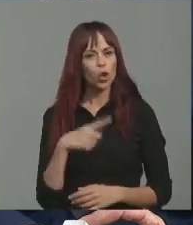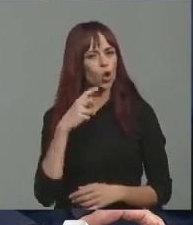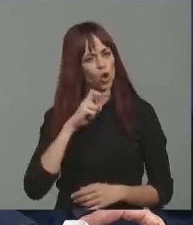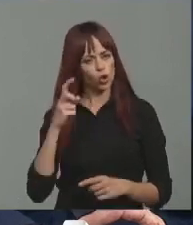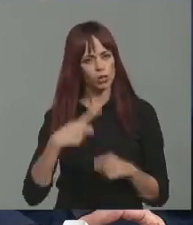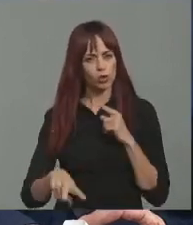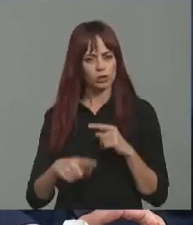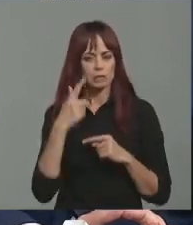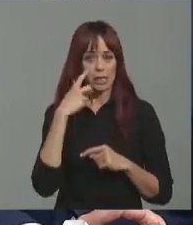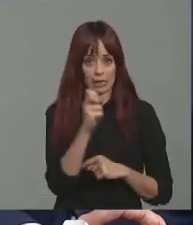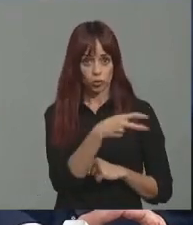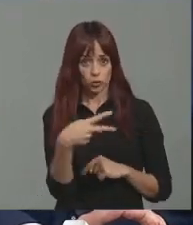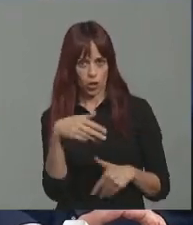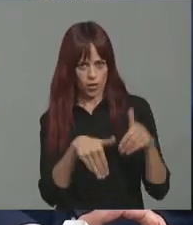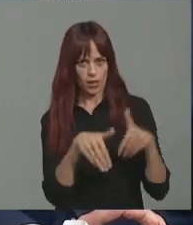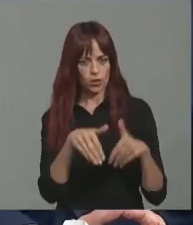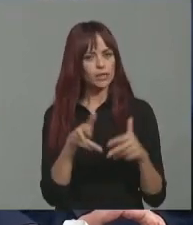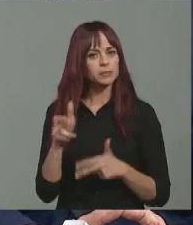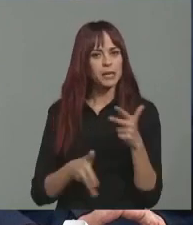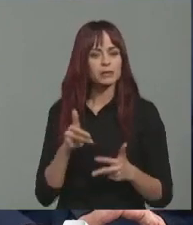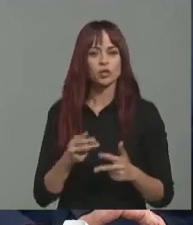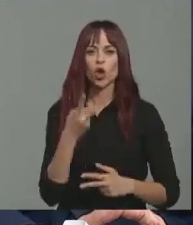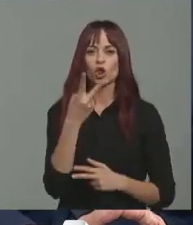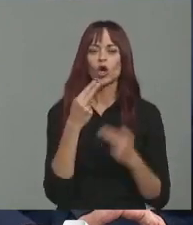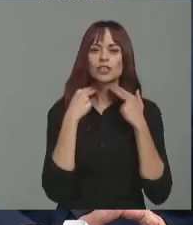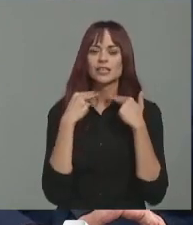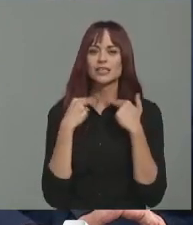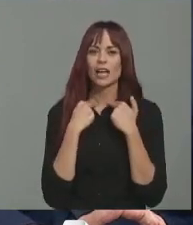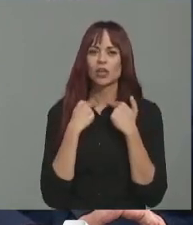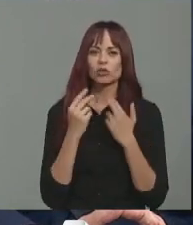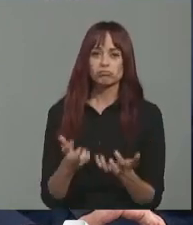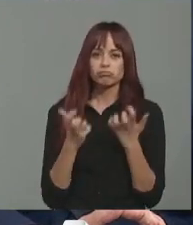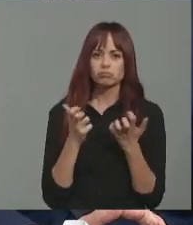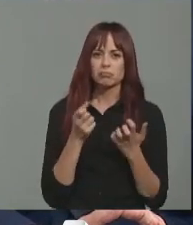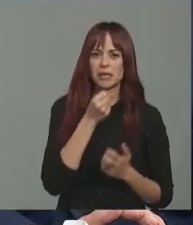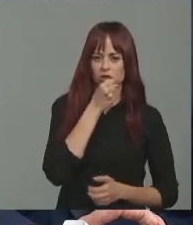podemos extraer de los resultados es los dos escaños que ha ganado el Partido Socialista.